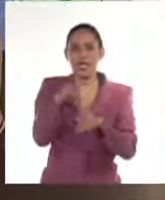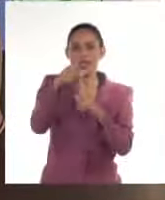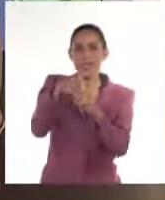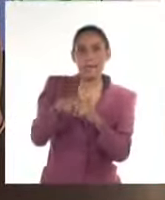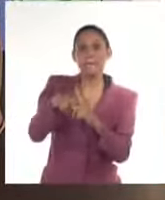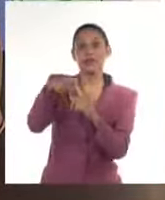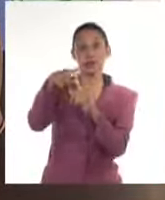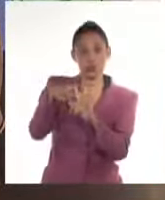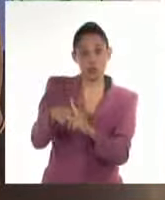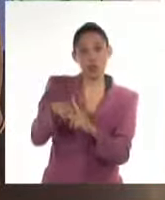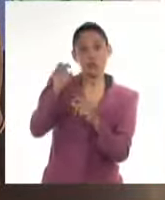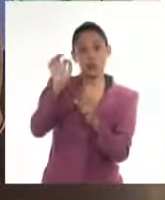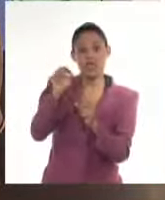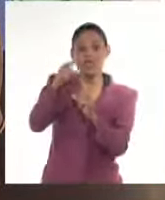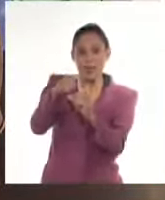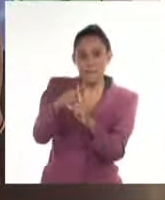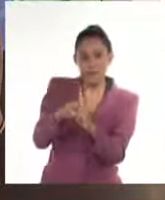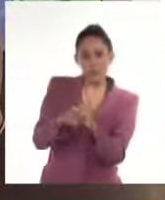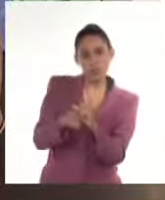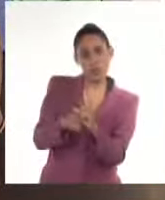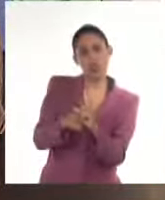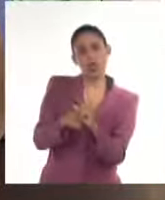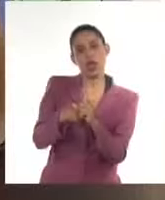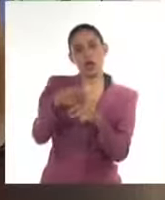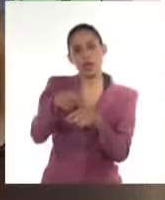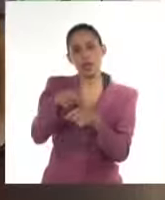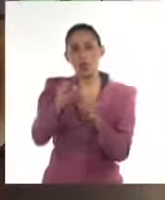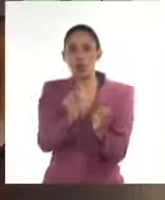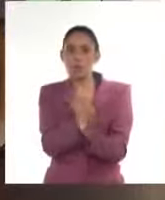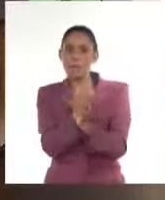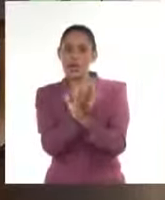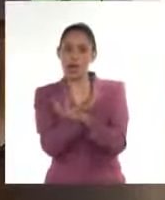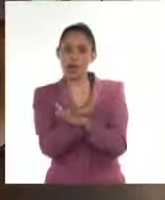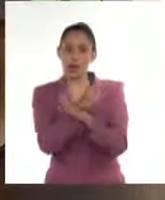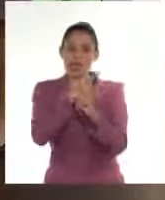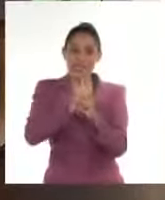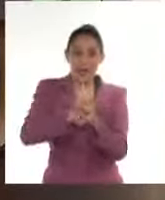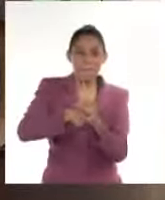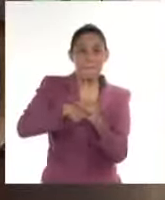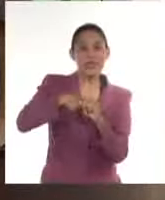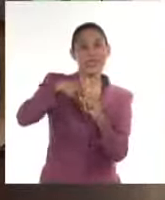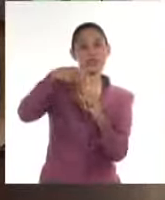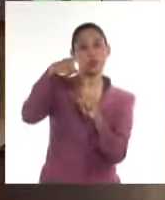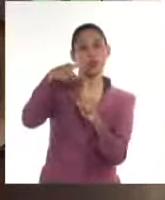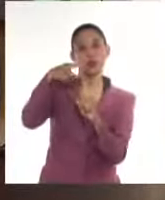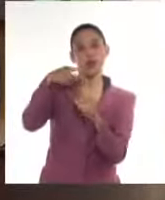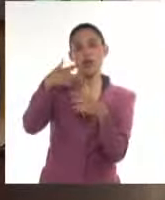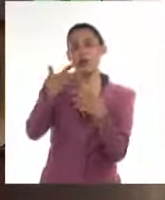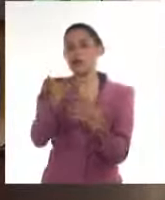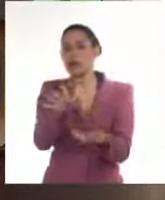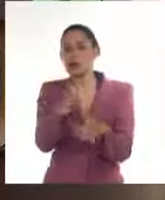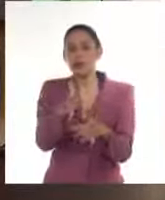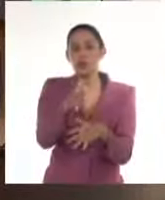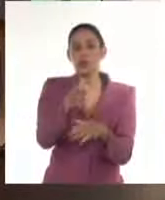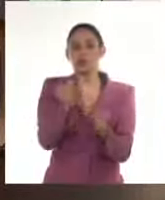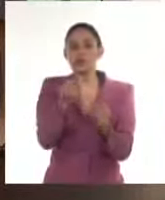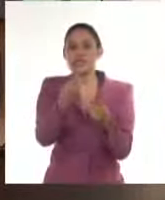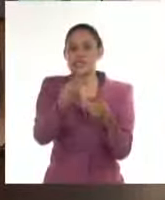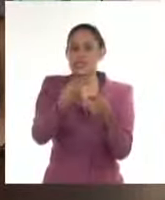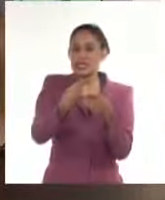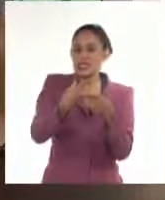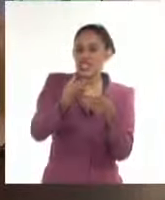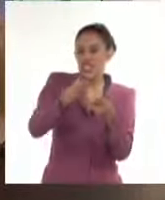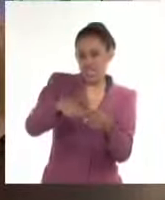temperatura muy baja da un color blanco. Y la temperatura más alta da un color gris o oscuro.